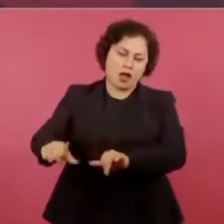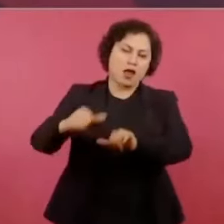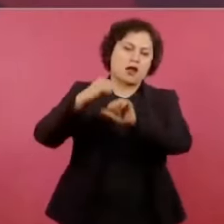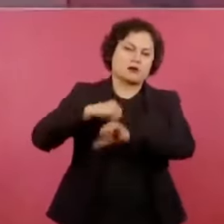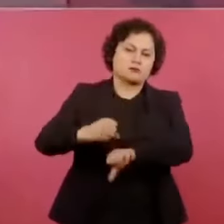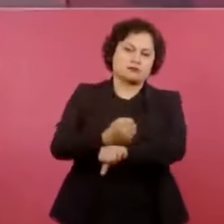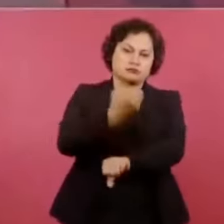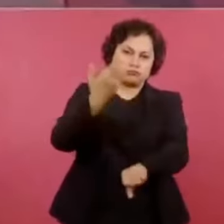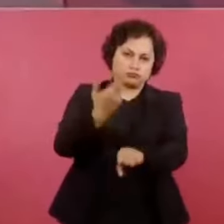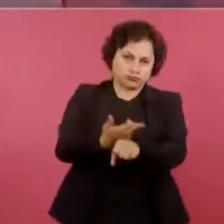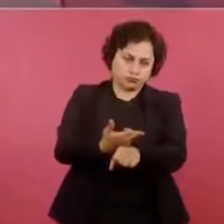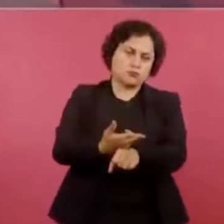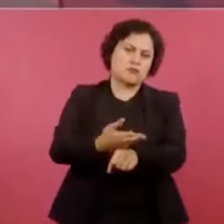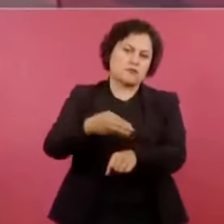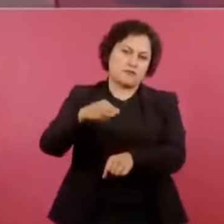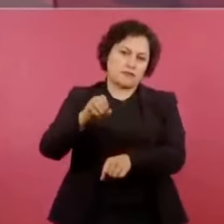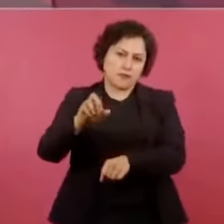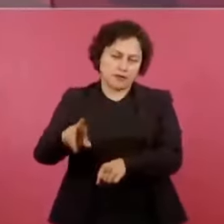desasolve de ríos.